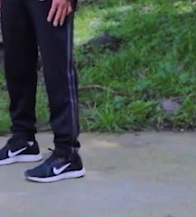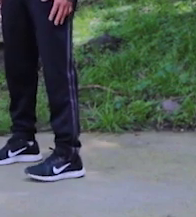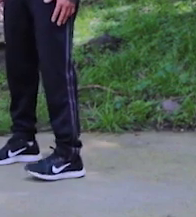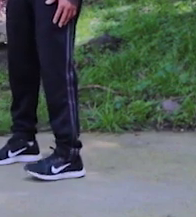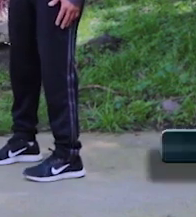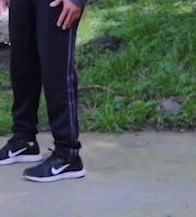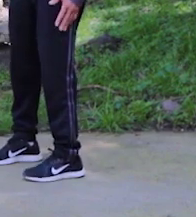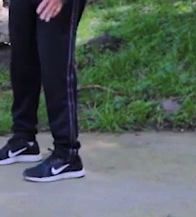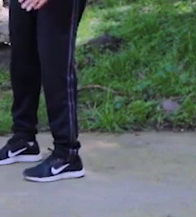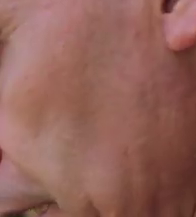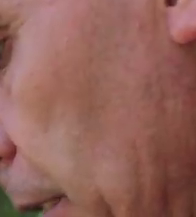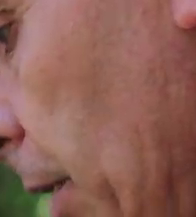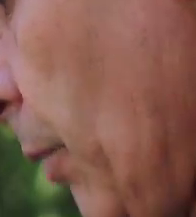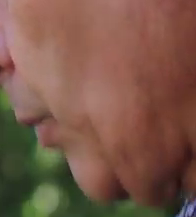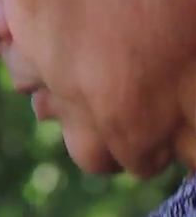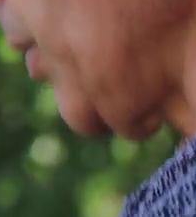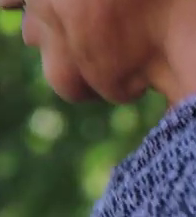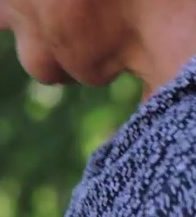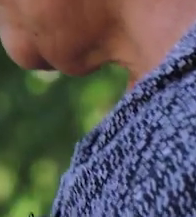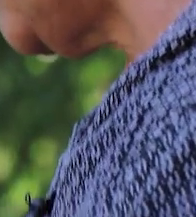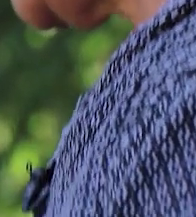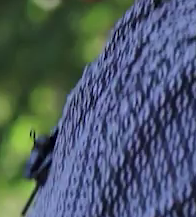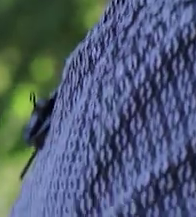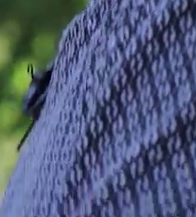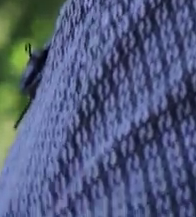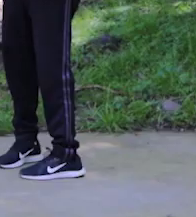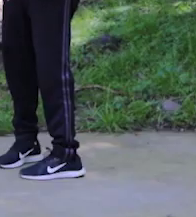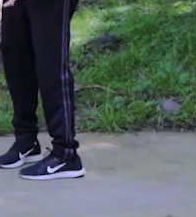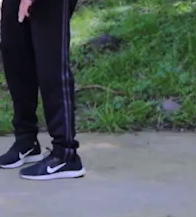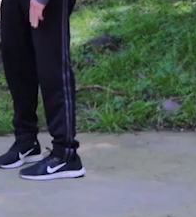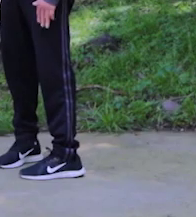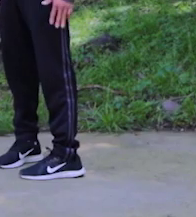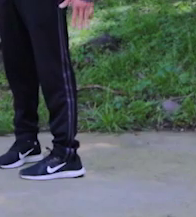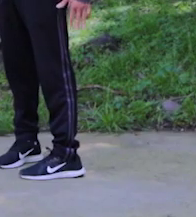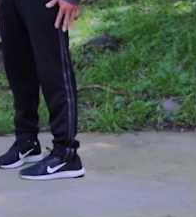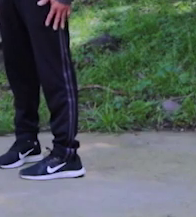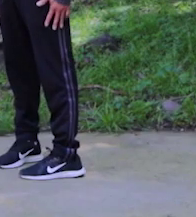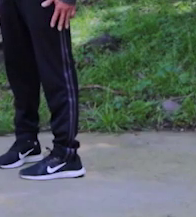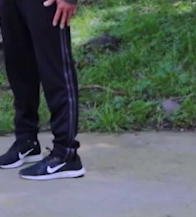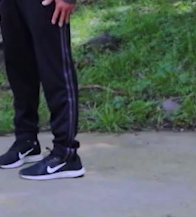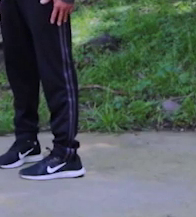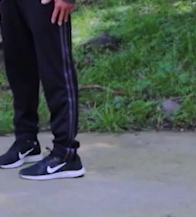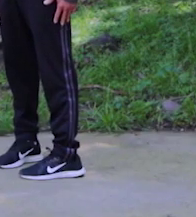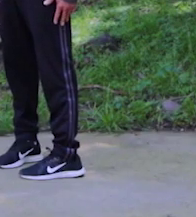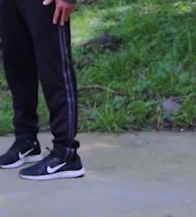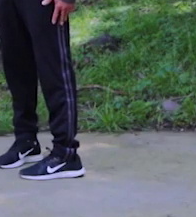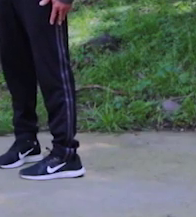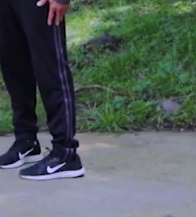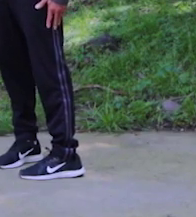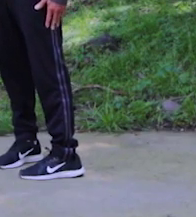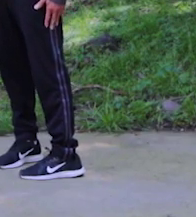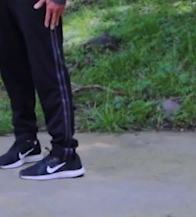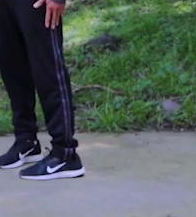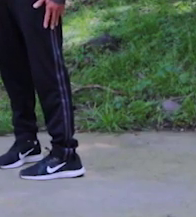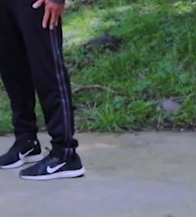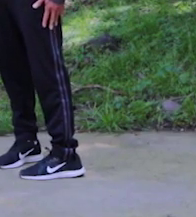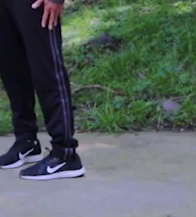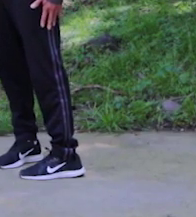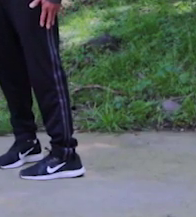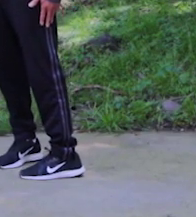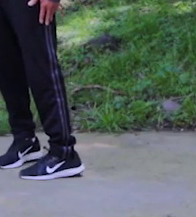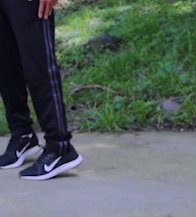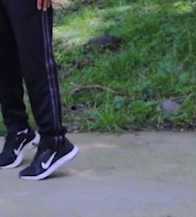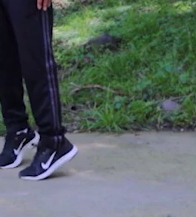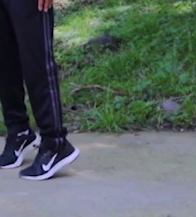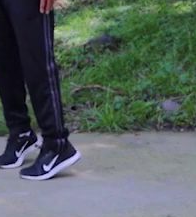Y vamos. Lo que vamos a hacer es. Vamos a meter las puntas. Hacia adentro. Y nos paramos derecho. Y hacemos la elevación. De